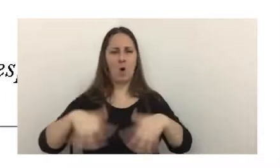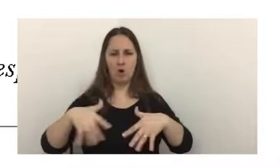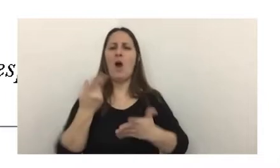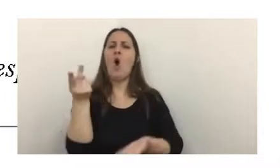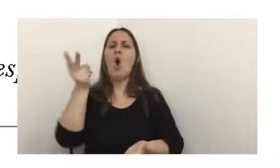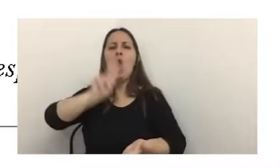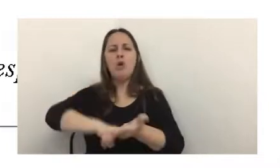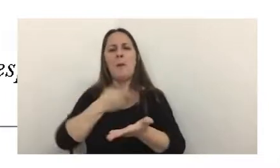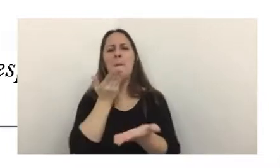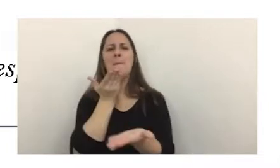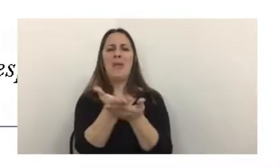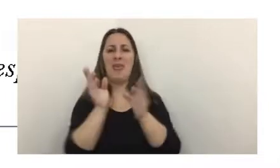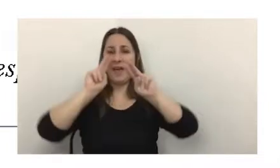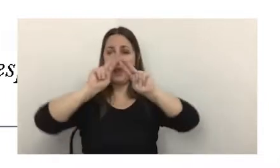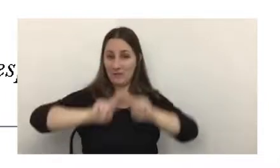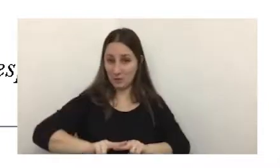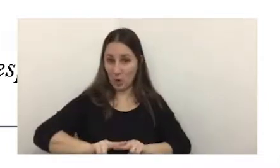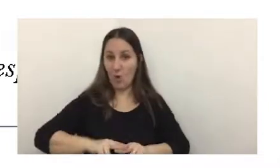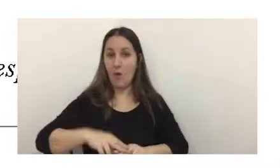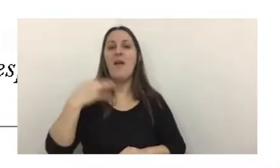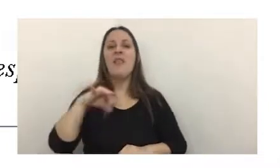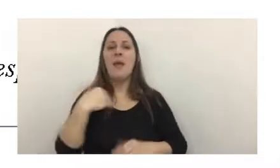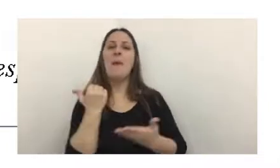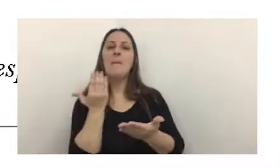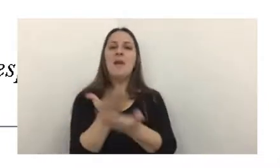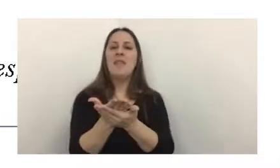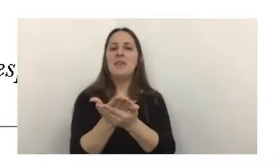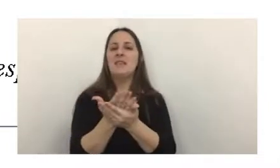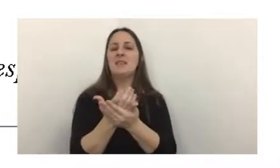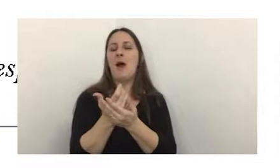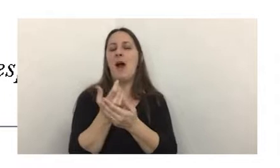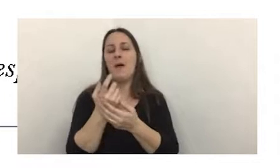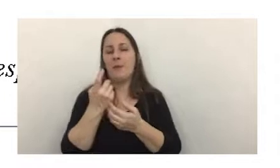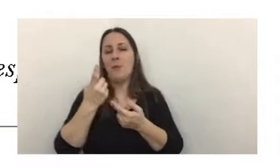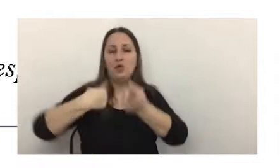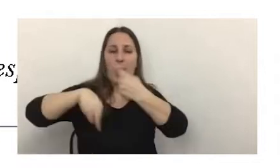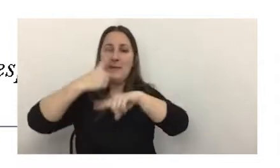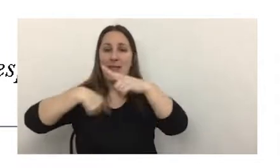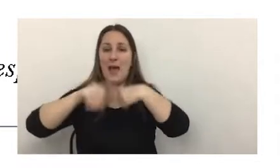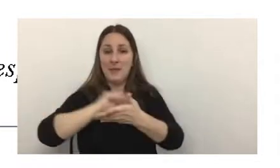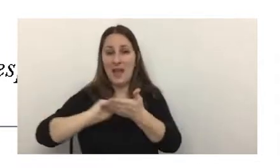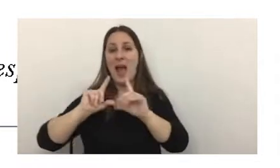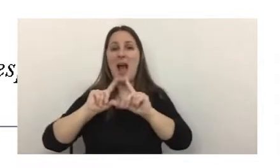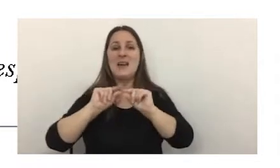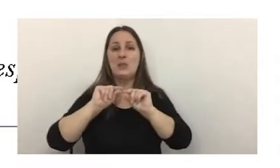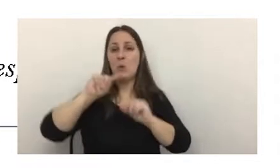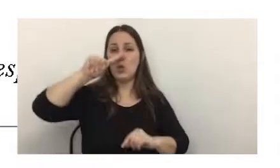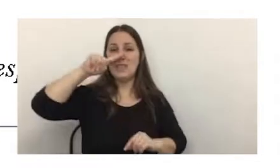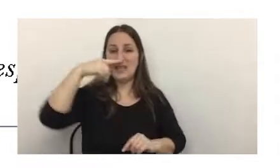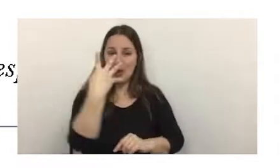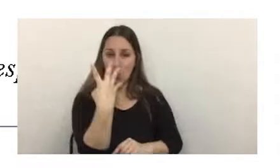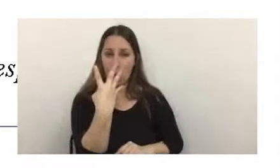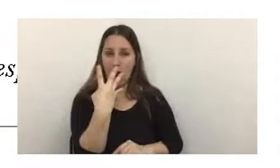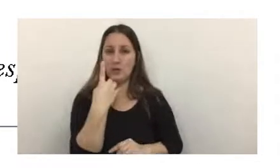revisión, para lo cual tendrá que interponer un recurso administrativo, dispuesto en el artículo 74